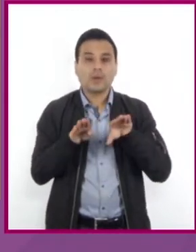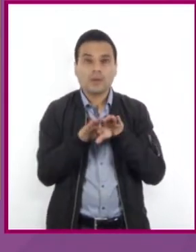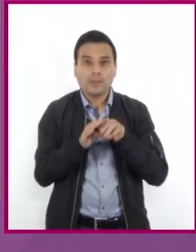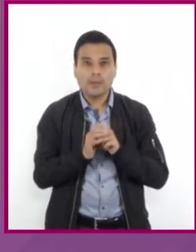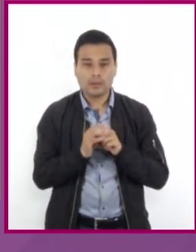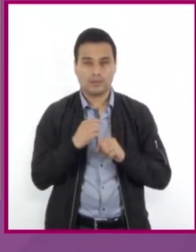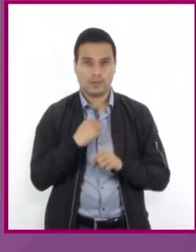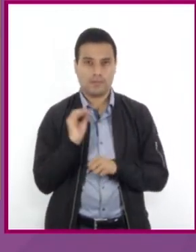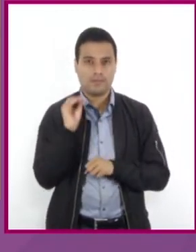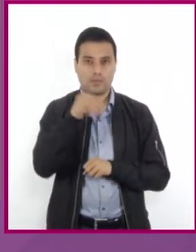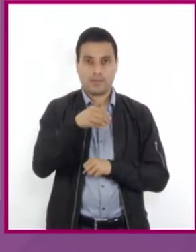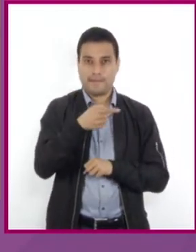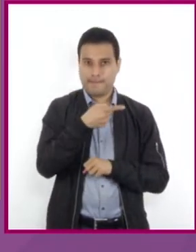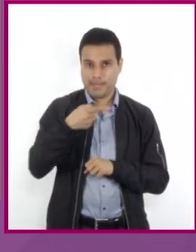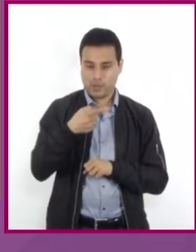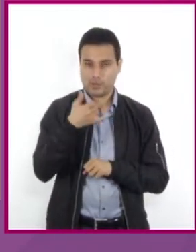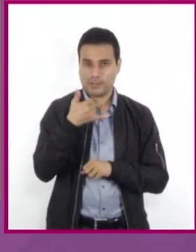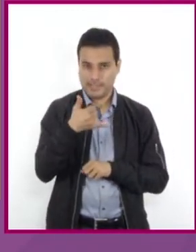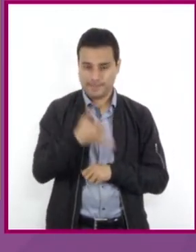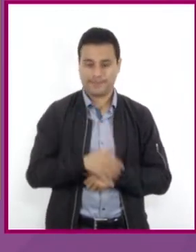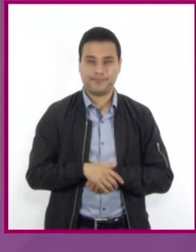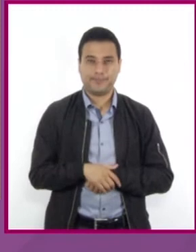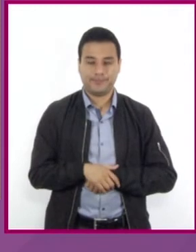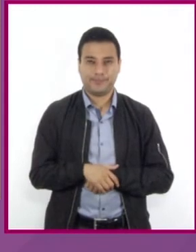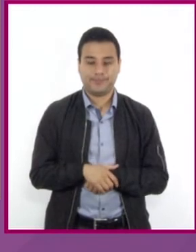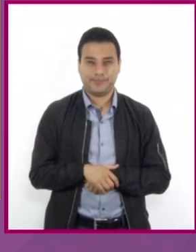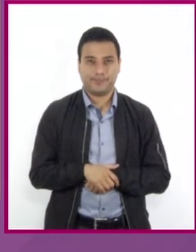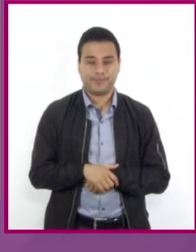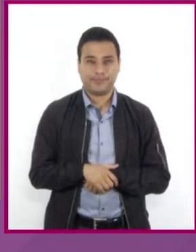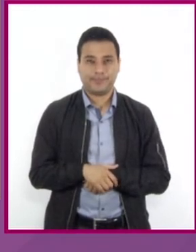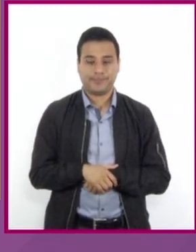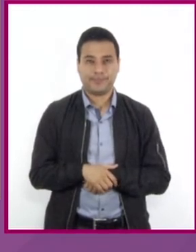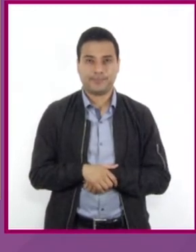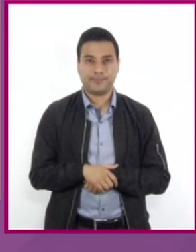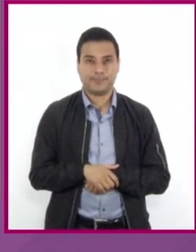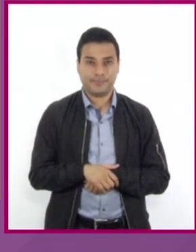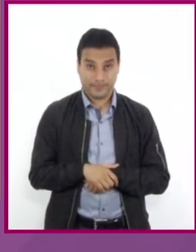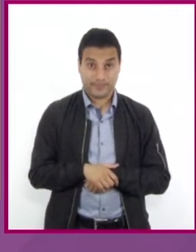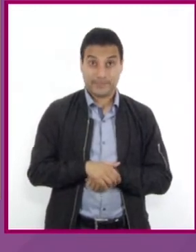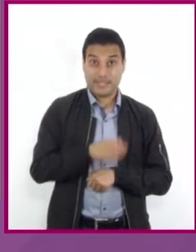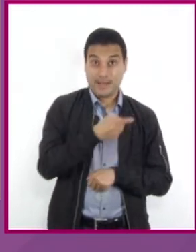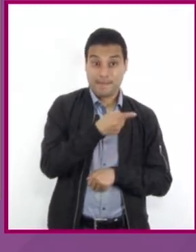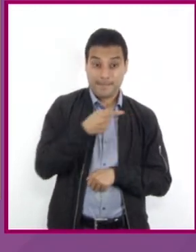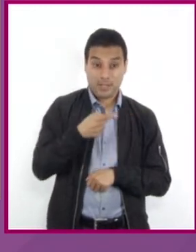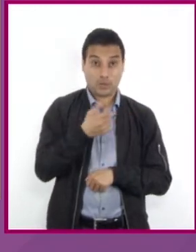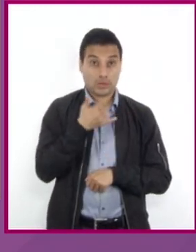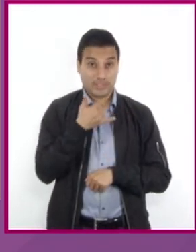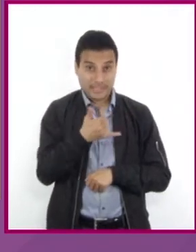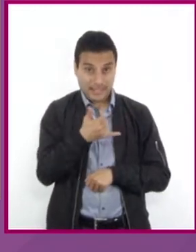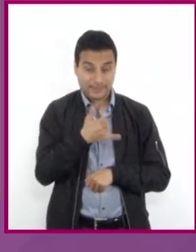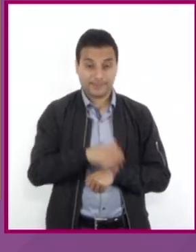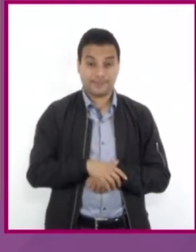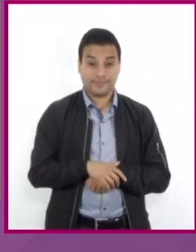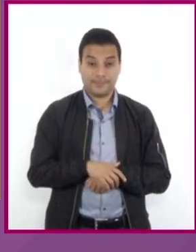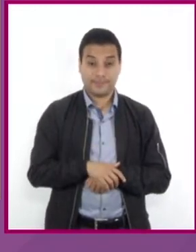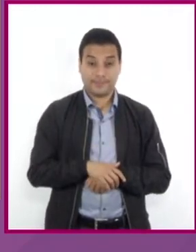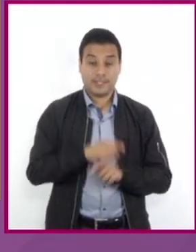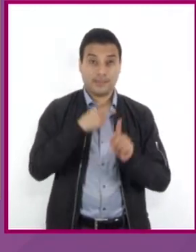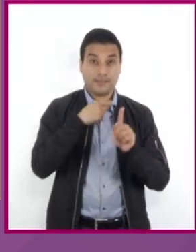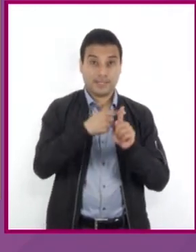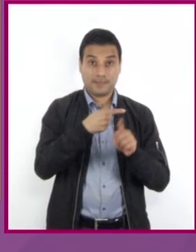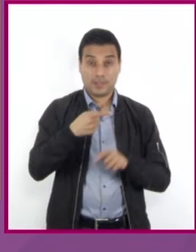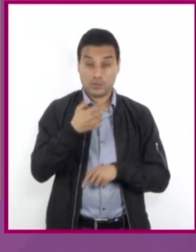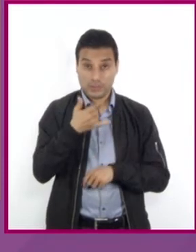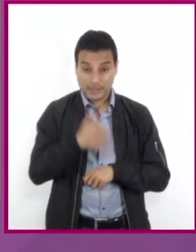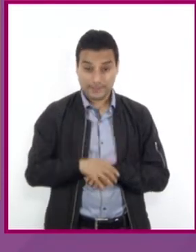aditivo Y negativo en ambos miembros de la ecuación. Y negativo más Y negativo, que es igual